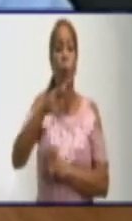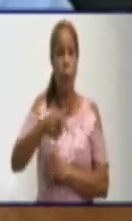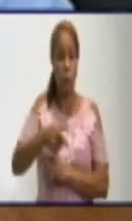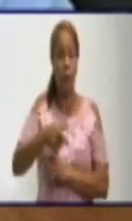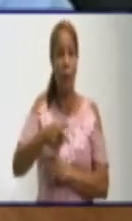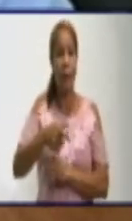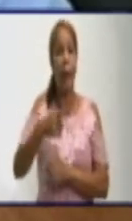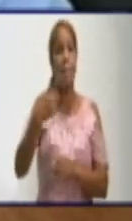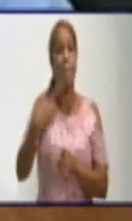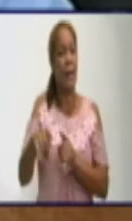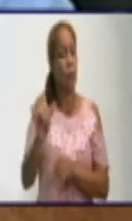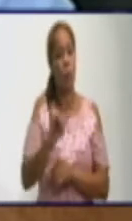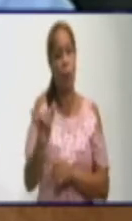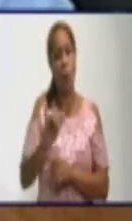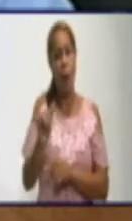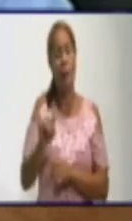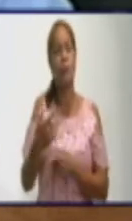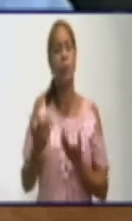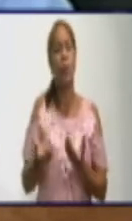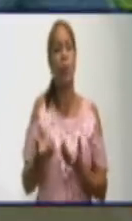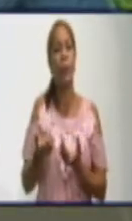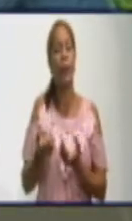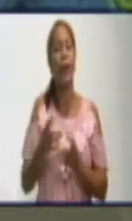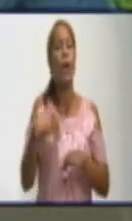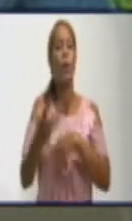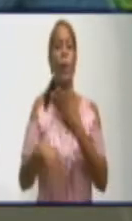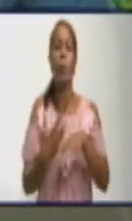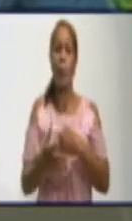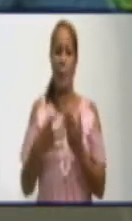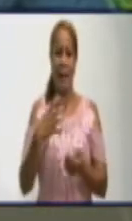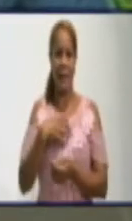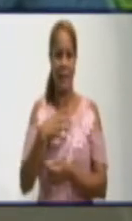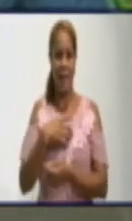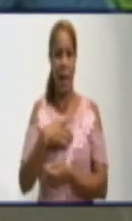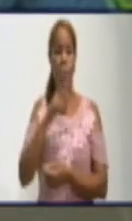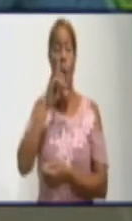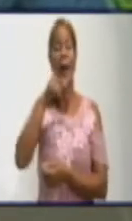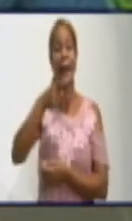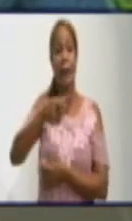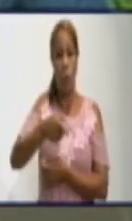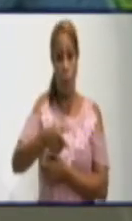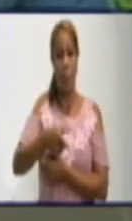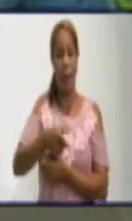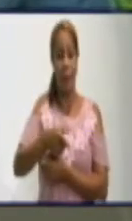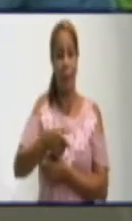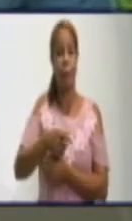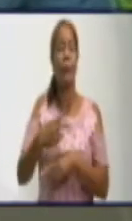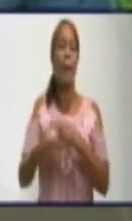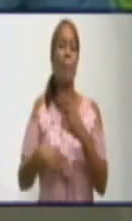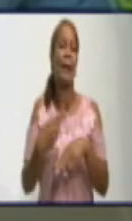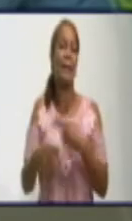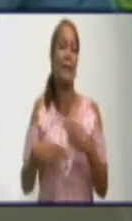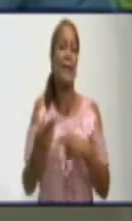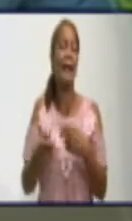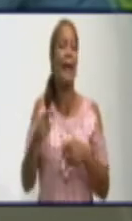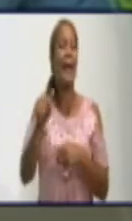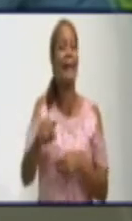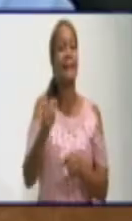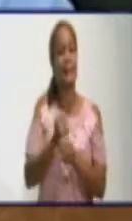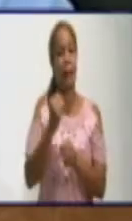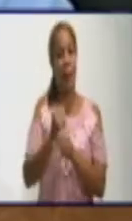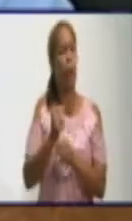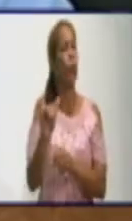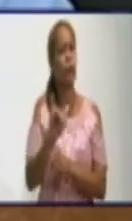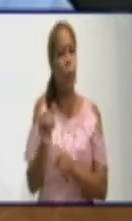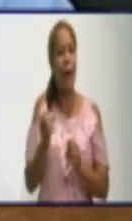físico que esté presente en los servicentros para nosotros hacer nuestro trabajo. No obstante eso, también aclarar que nosotros hemos